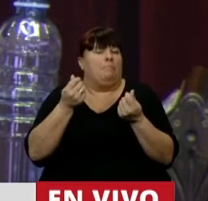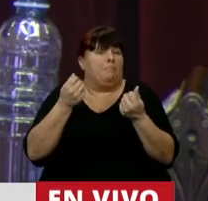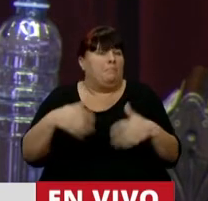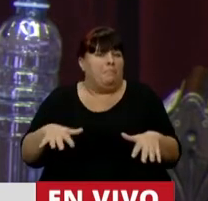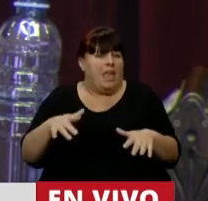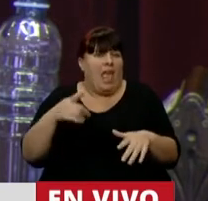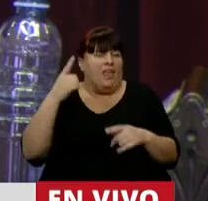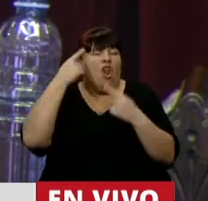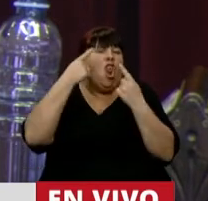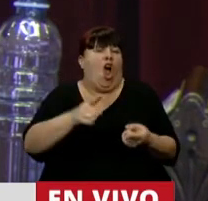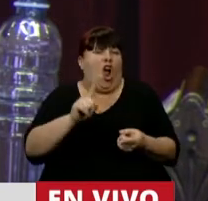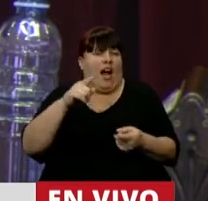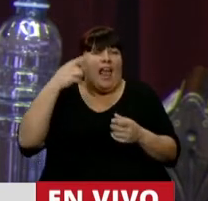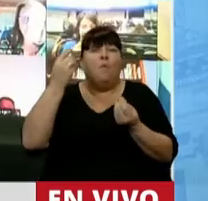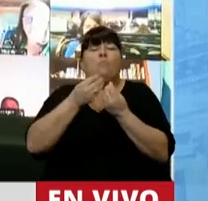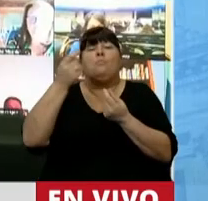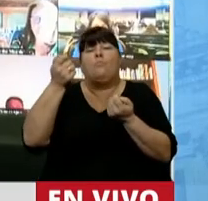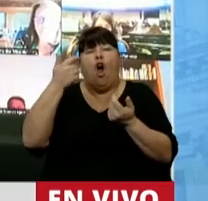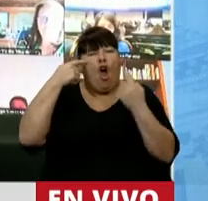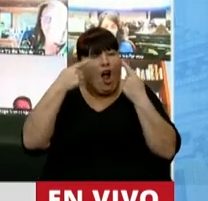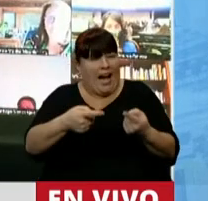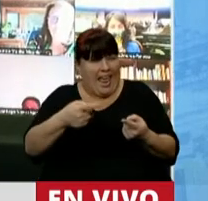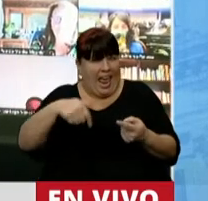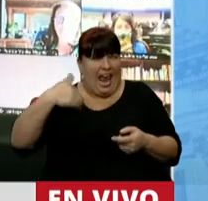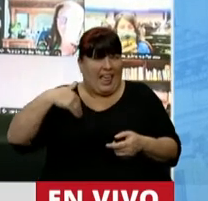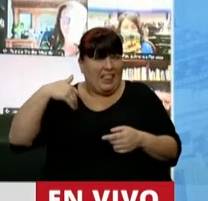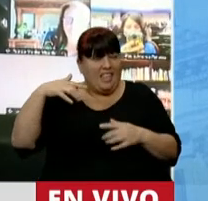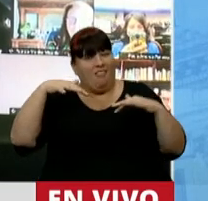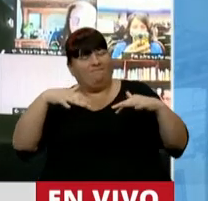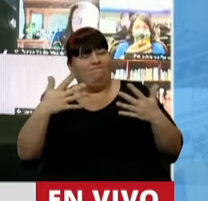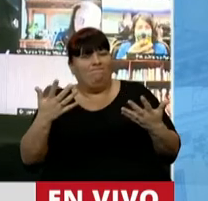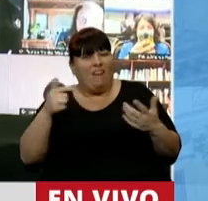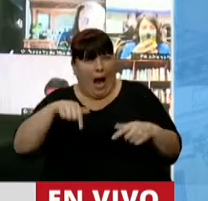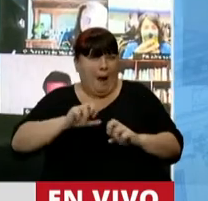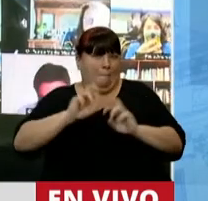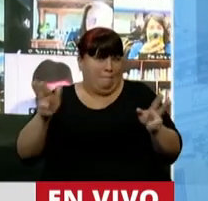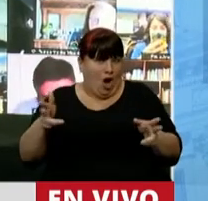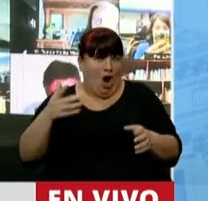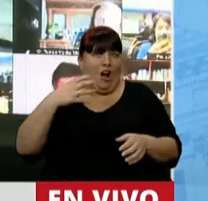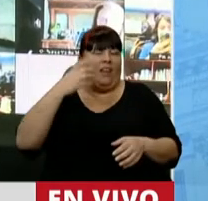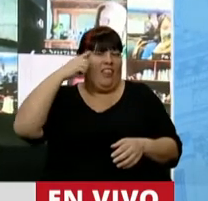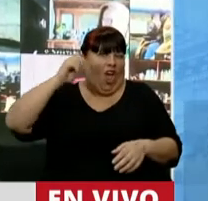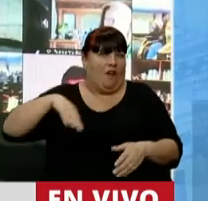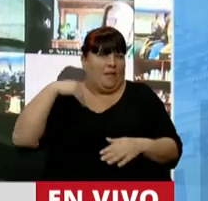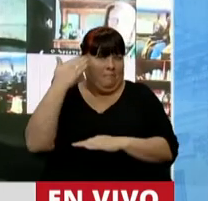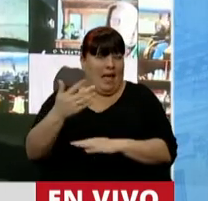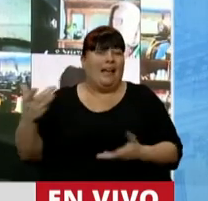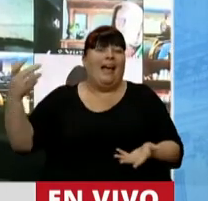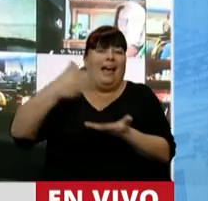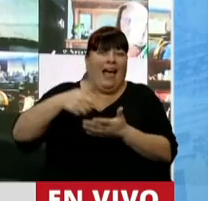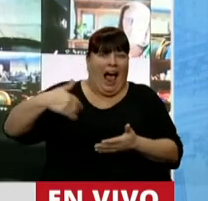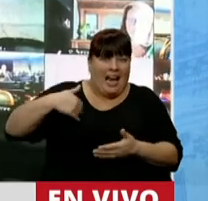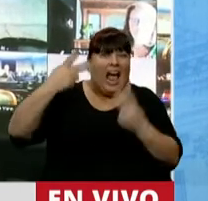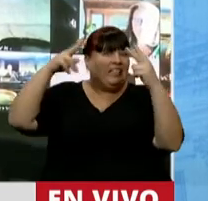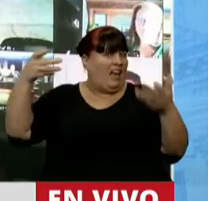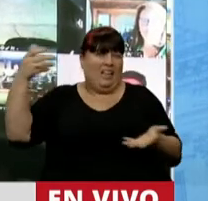credibilidad, en la escasa credibilidad que tenemos como país para generar inversiones, tanto nacionales